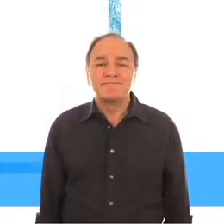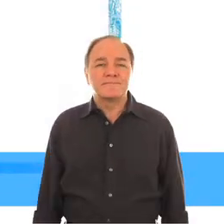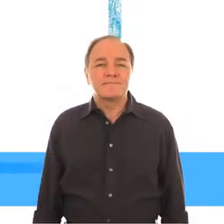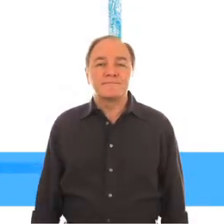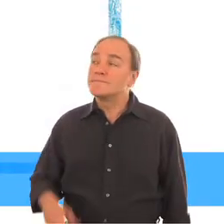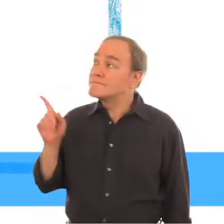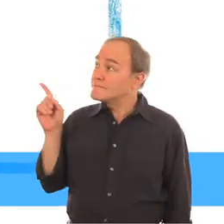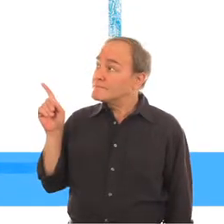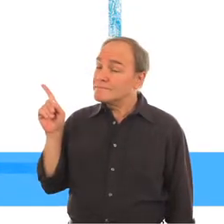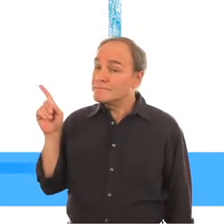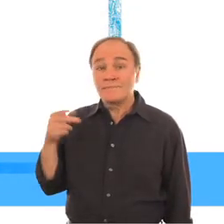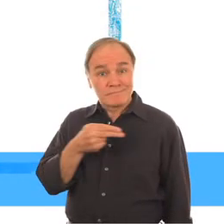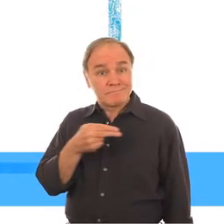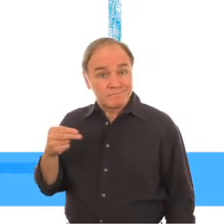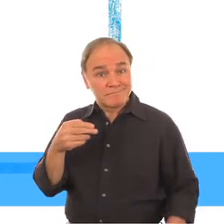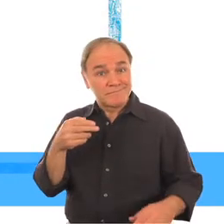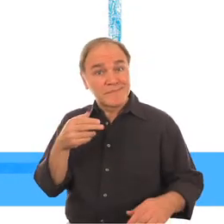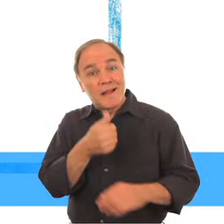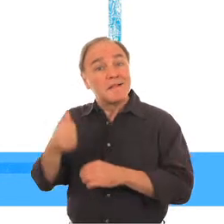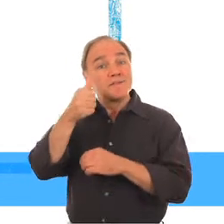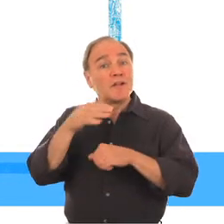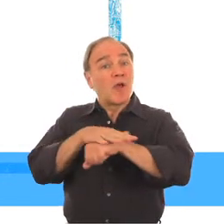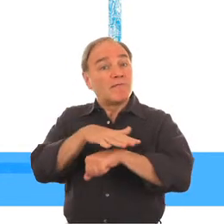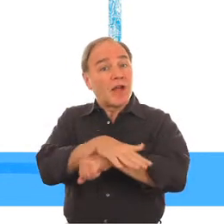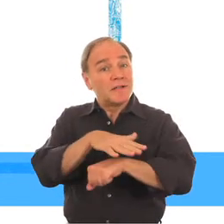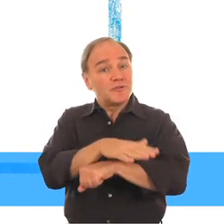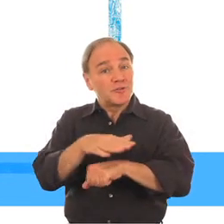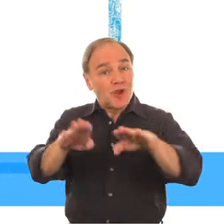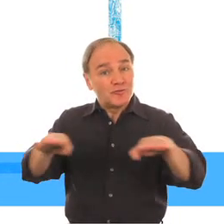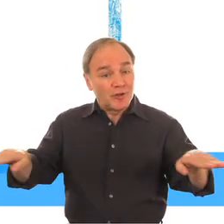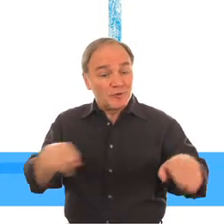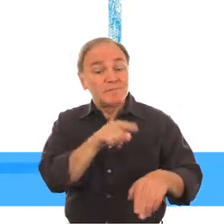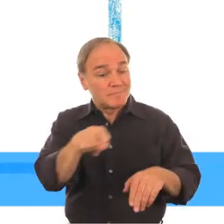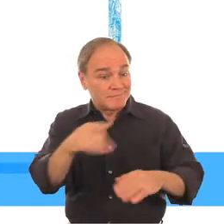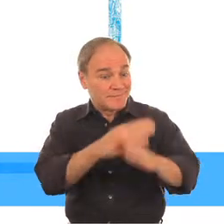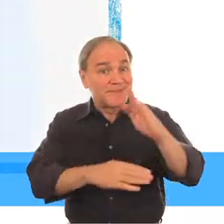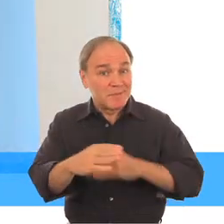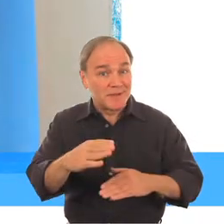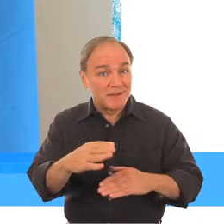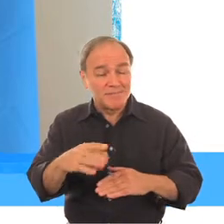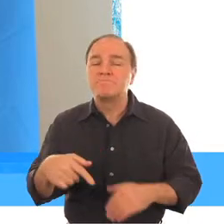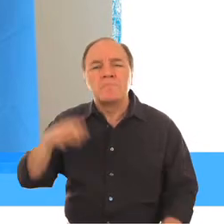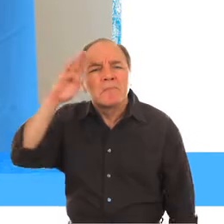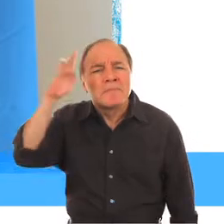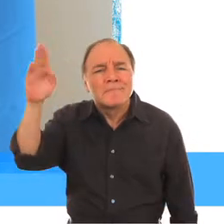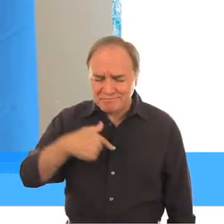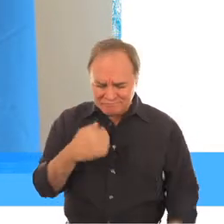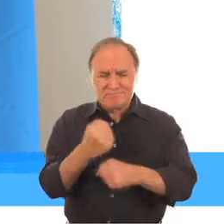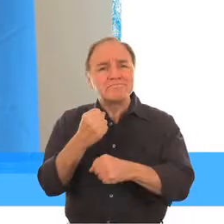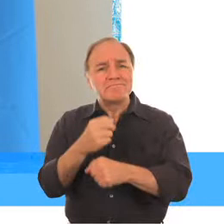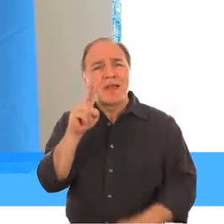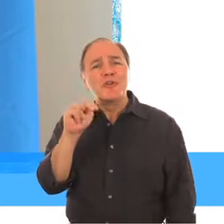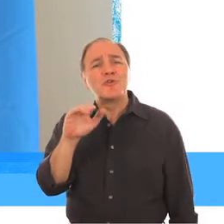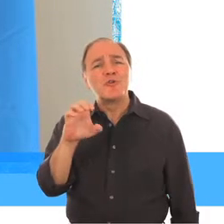Y Rosangela Berman-Bieler, asesora principal sobre niñez y discapacidad, UNICEF. Hola, me